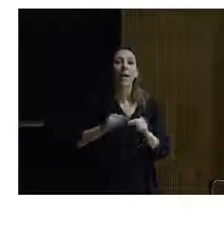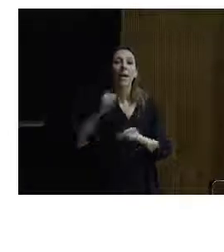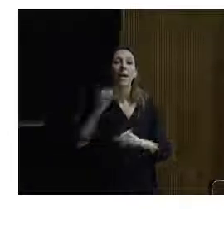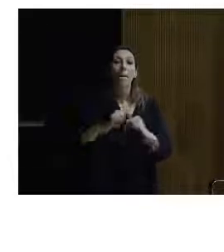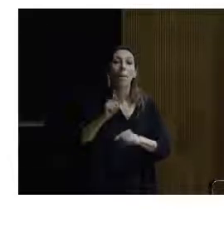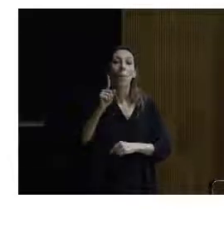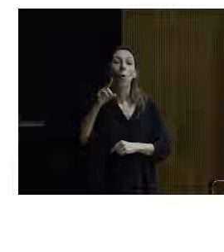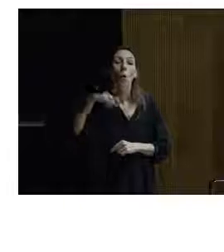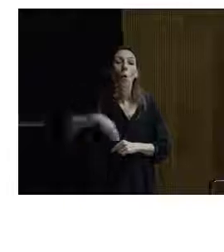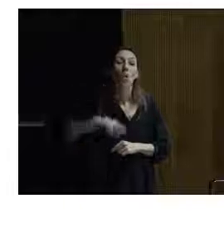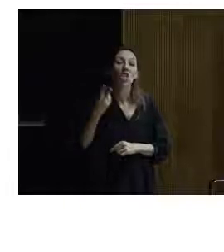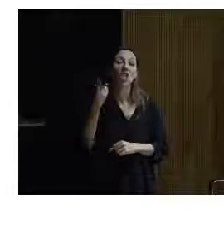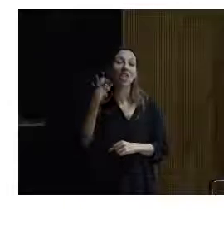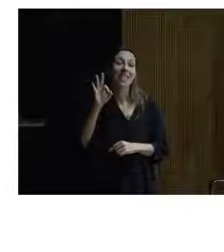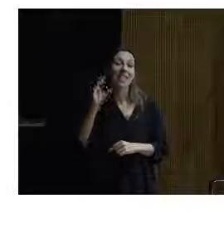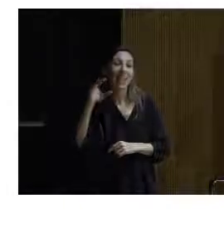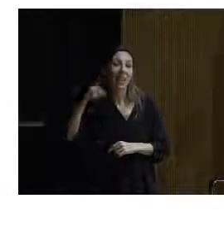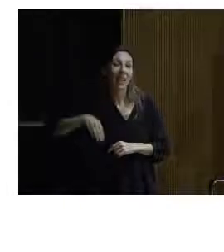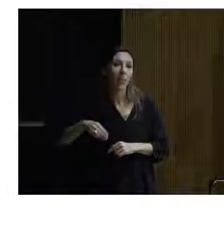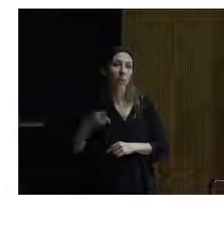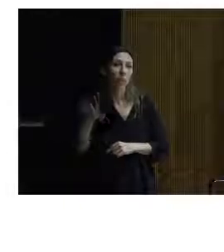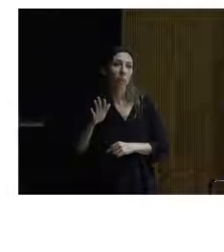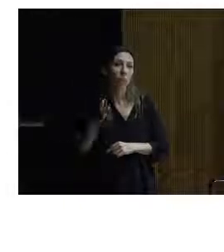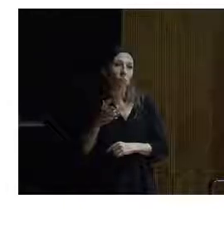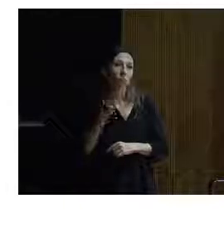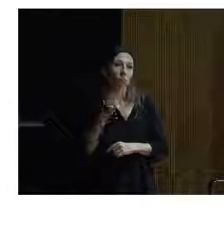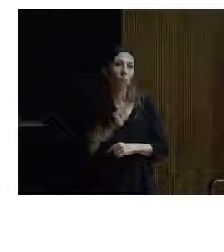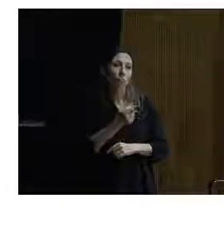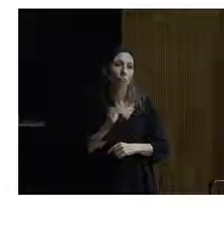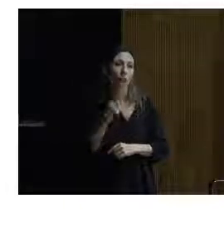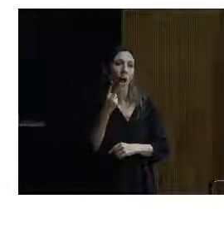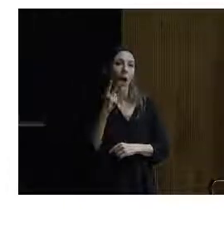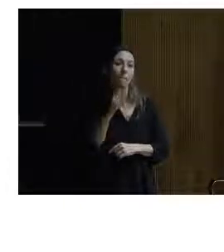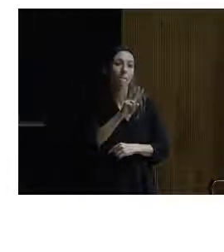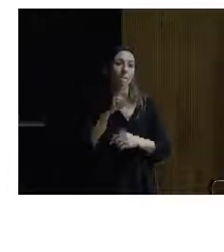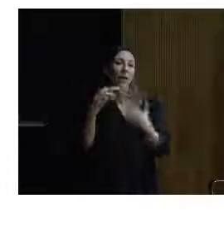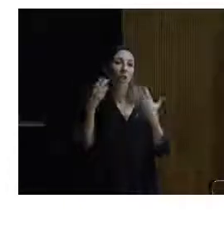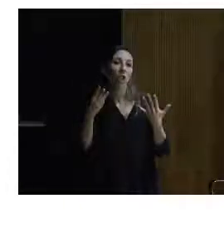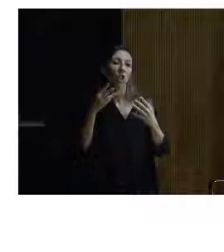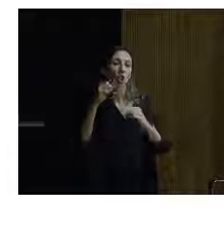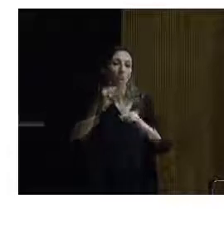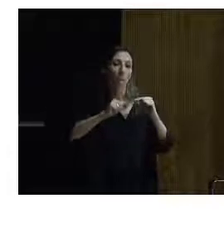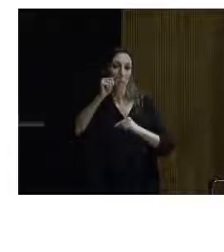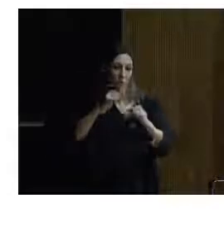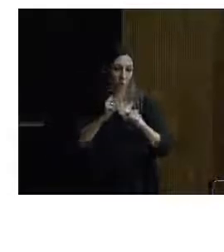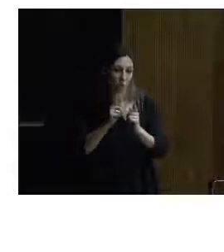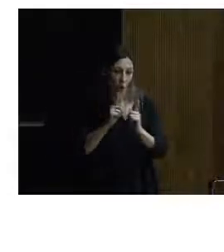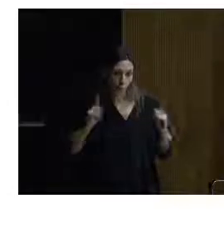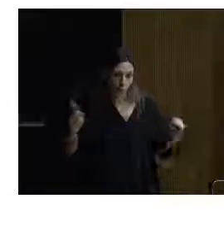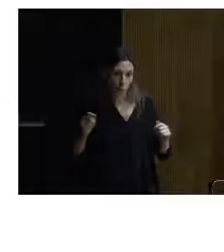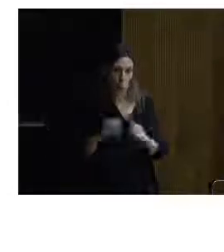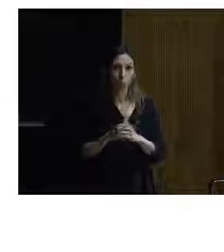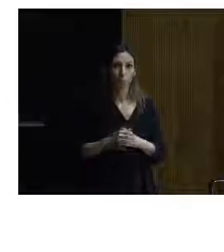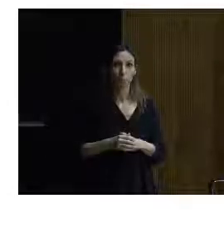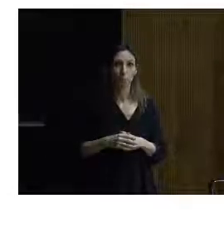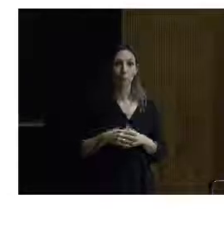una rampa de un metro setenta da lugar más o menos a veintiocho metros de longitud. Con lo cual, lo que